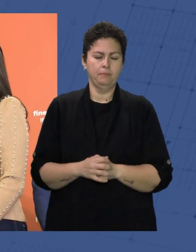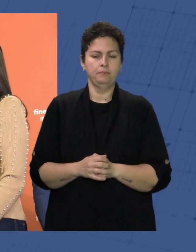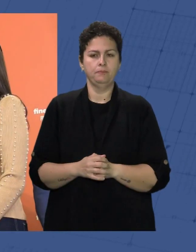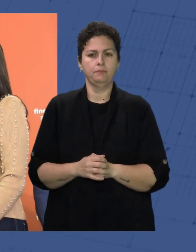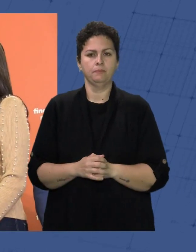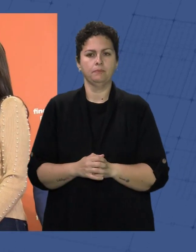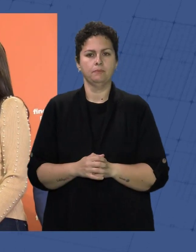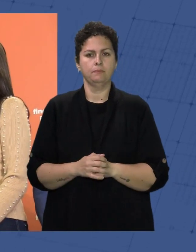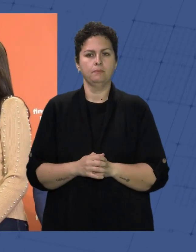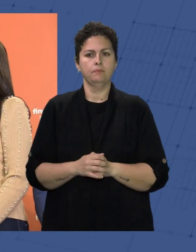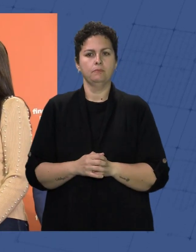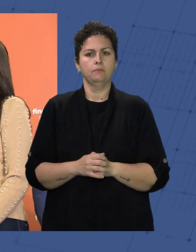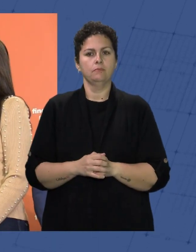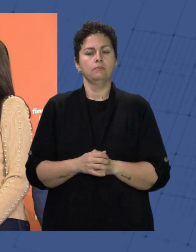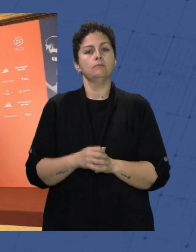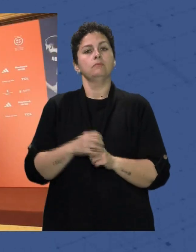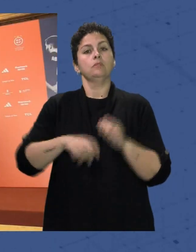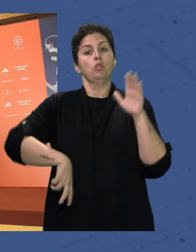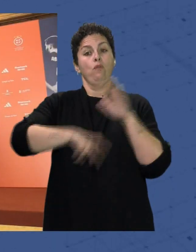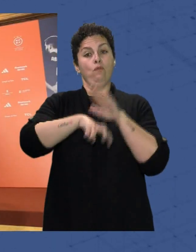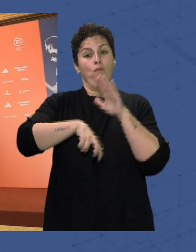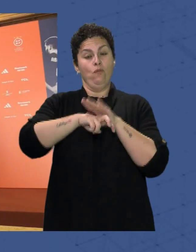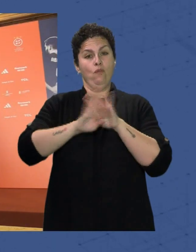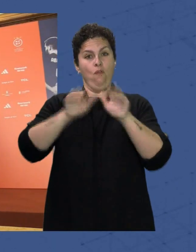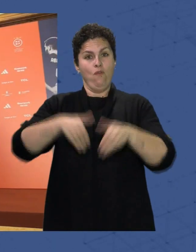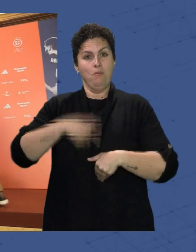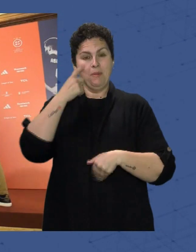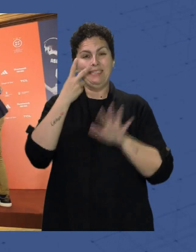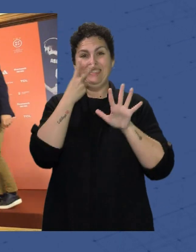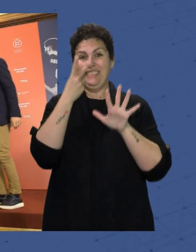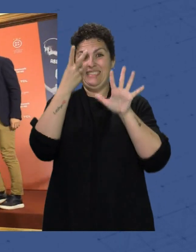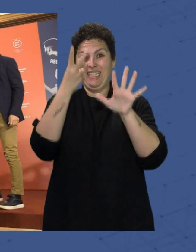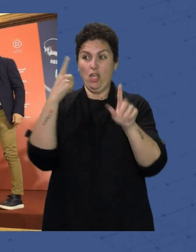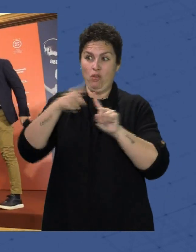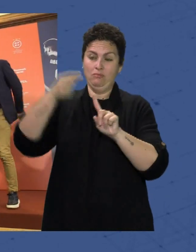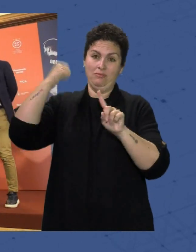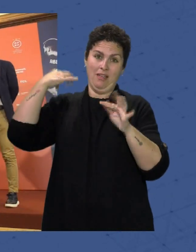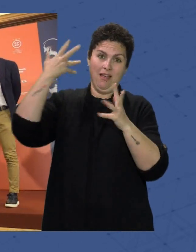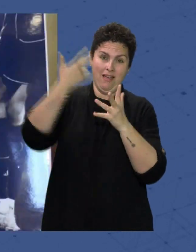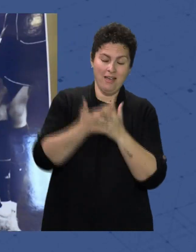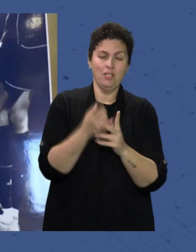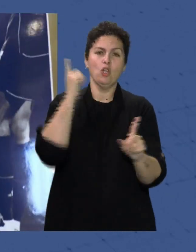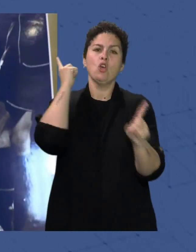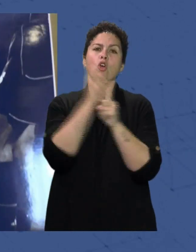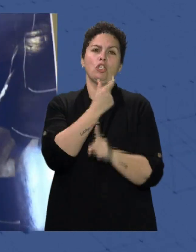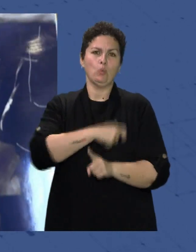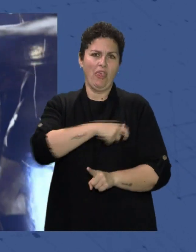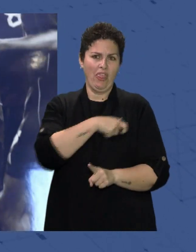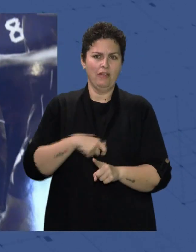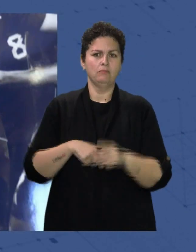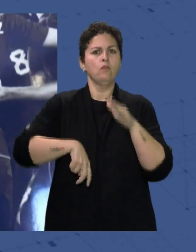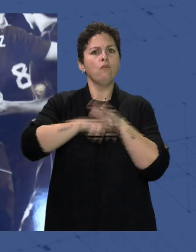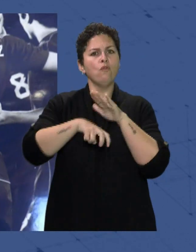La Roja volverá a Almería Siete años después Para disputar un partido amistoso Contra la selección de Suiza Encuentro que es